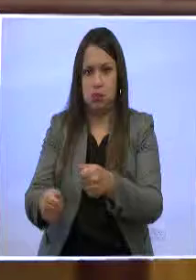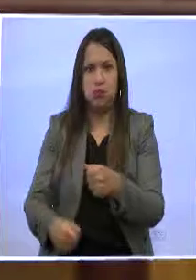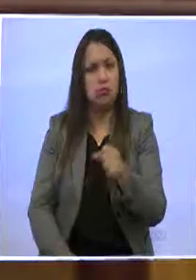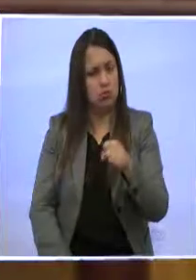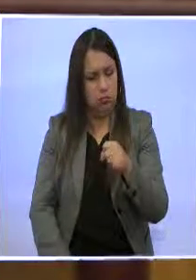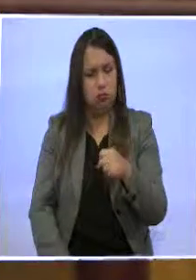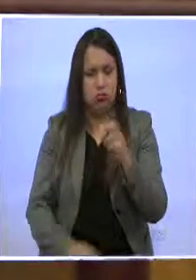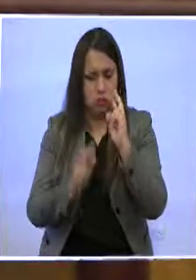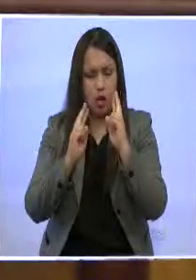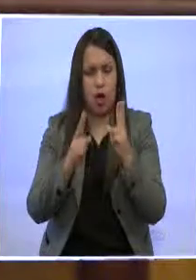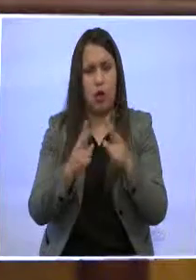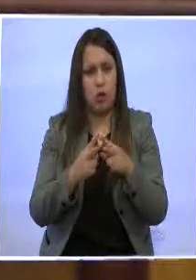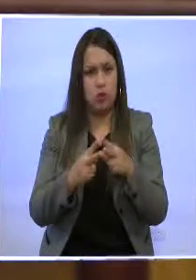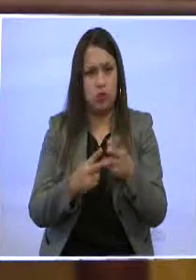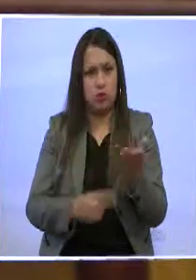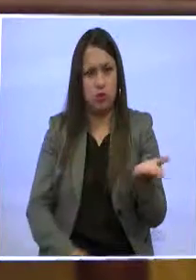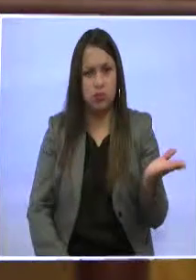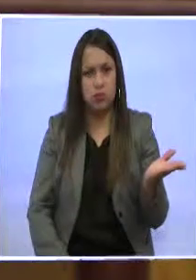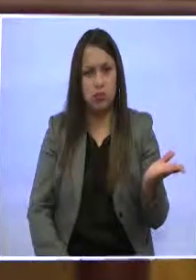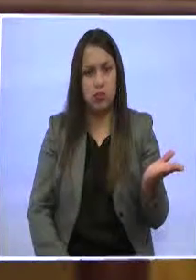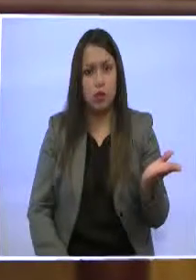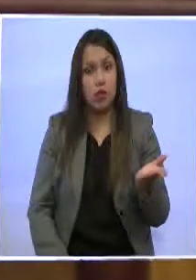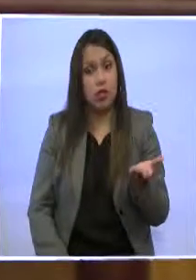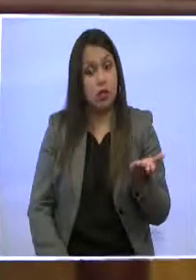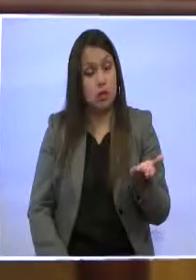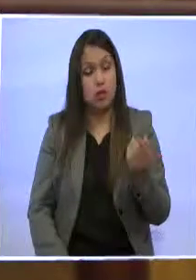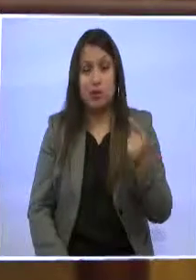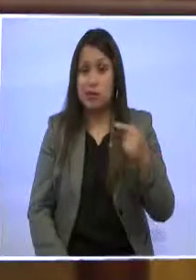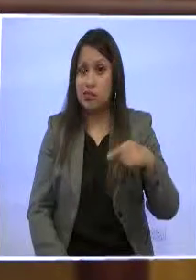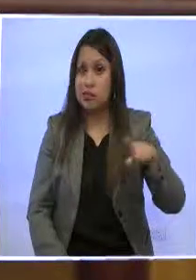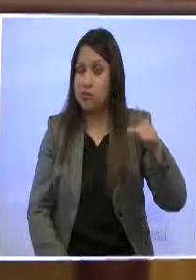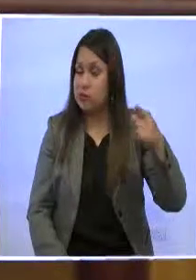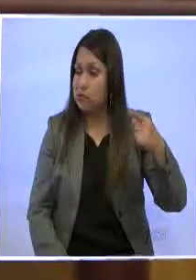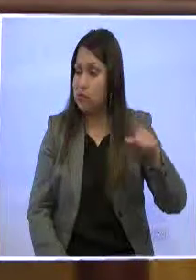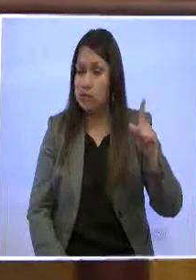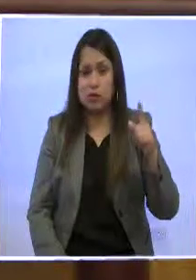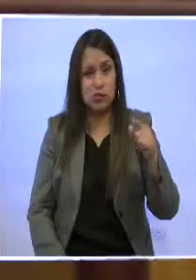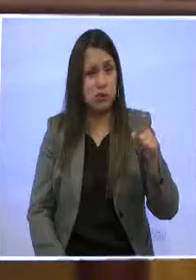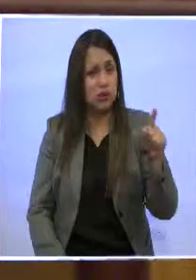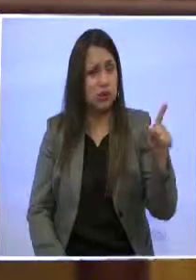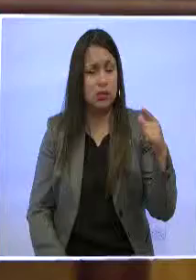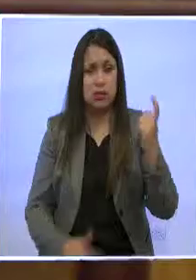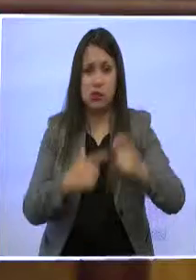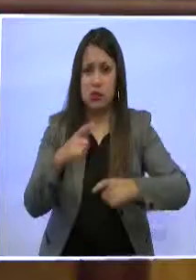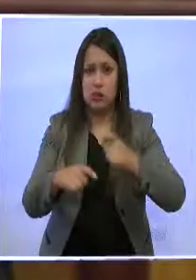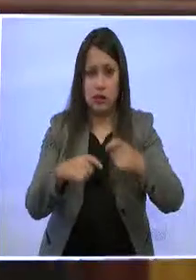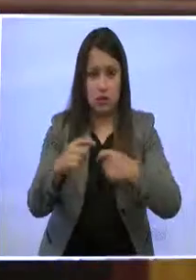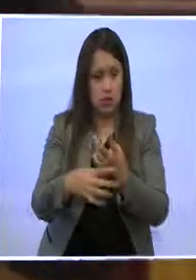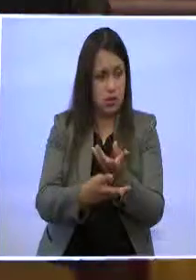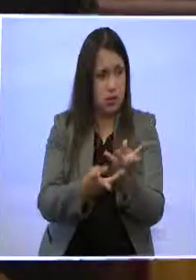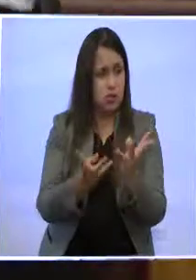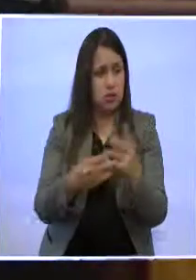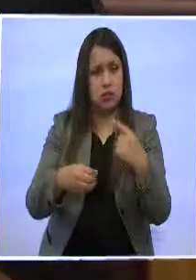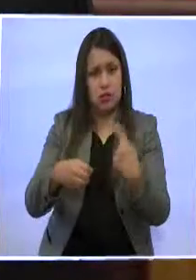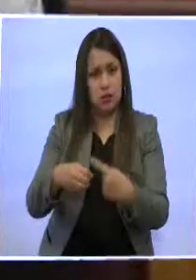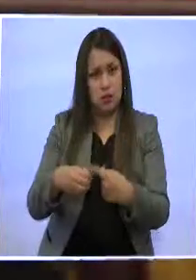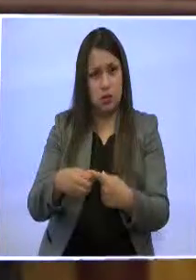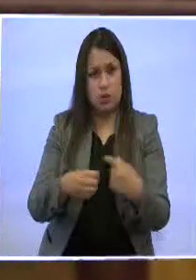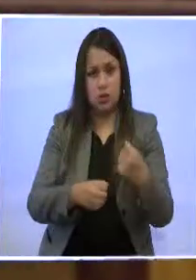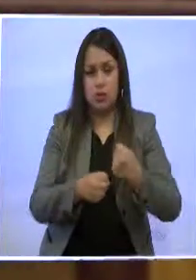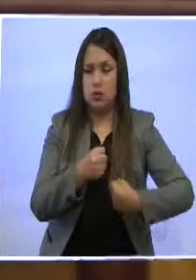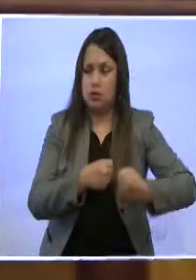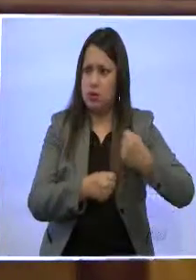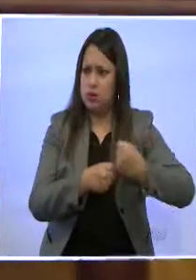cierta de atender una expectativa de cientos, de miles de pobladores de esta ciudad que en los años, en las